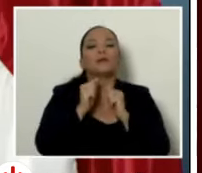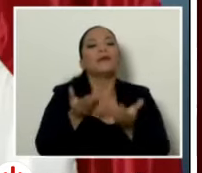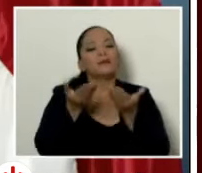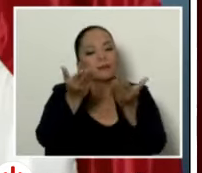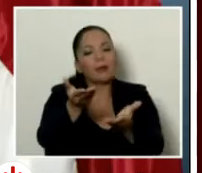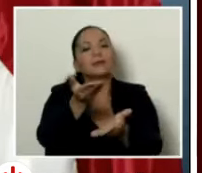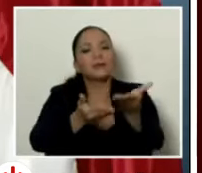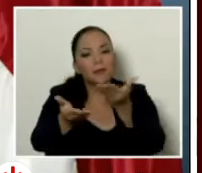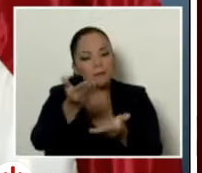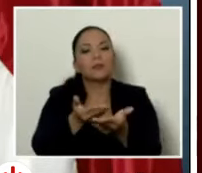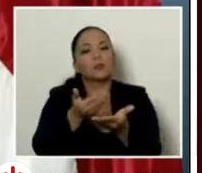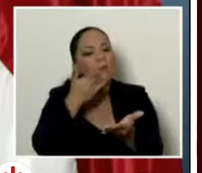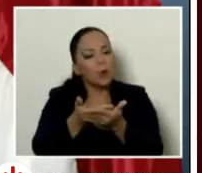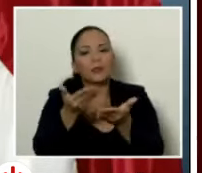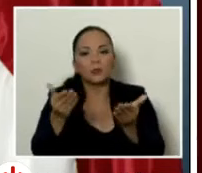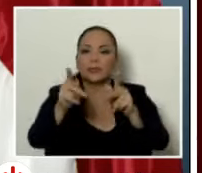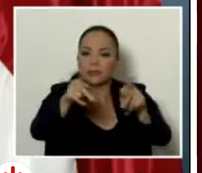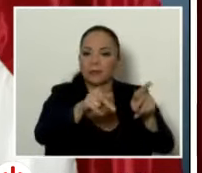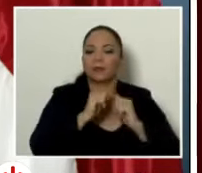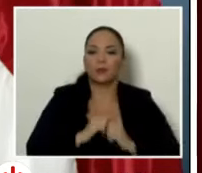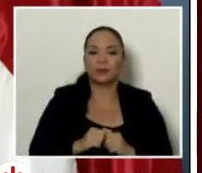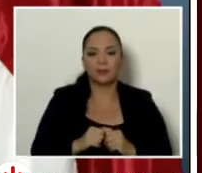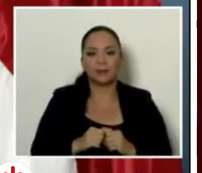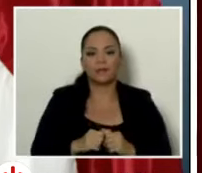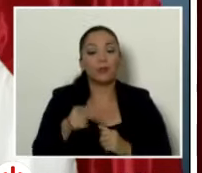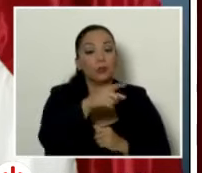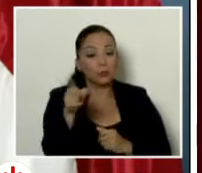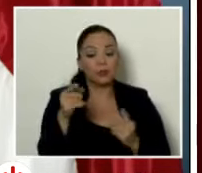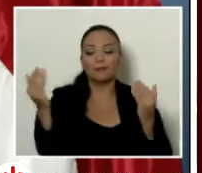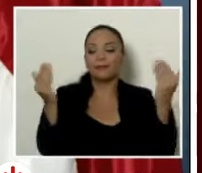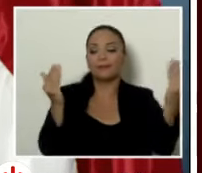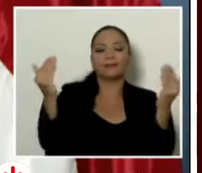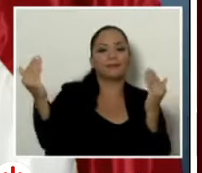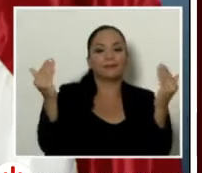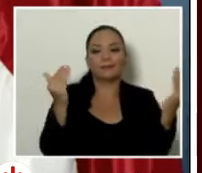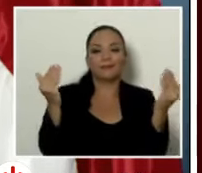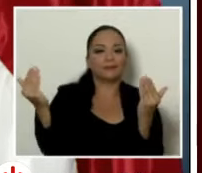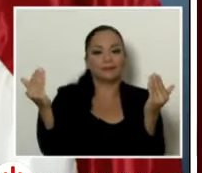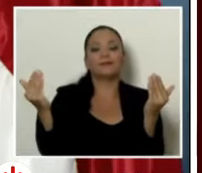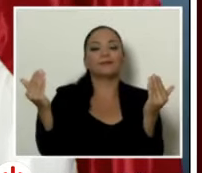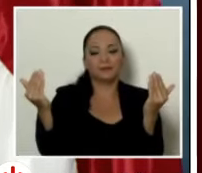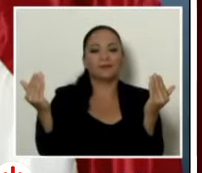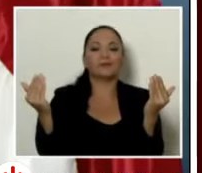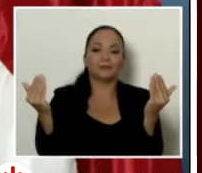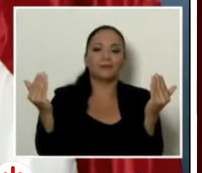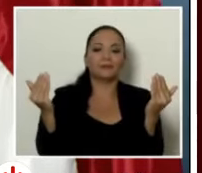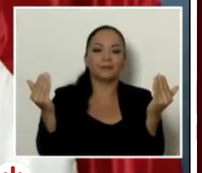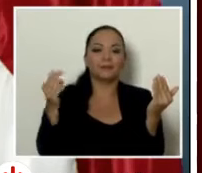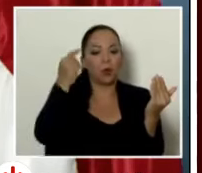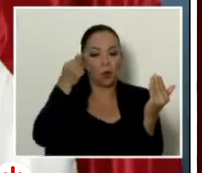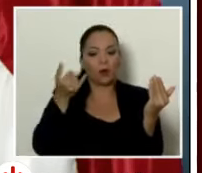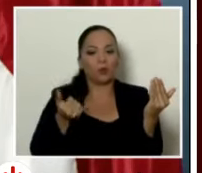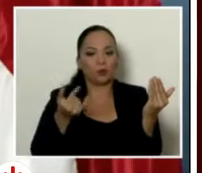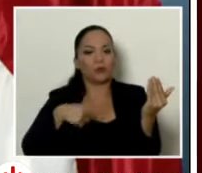agregado a ellos comparar y contrastar el gobierno que hemos tratado bueno que hemos llevado adelante